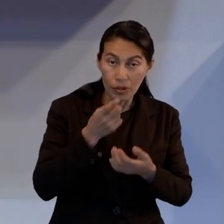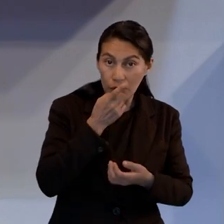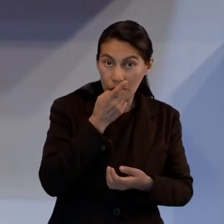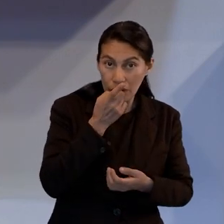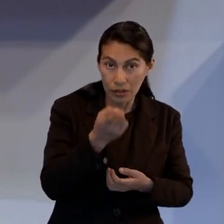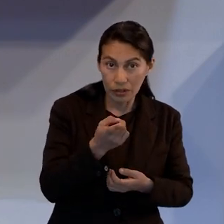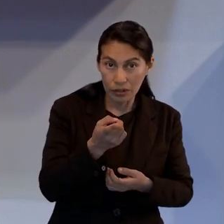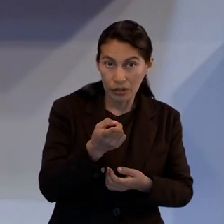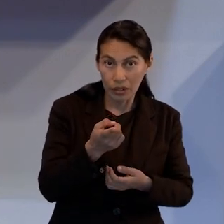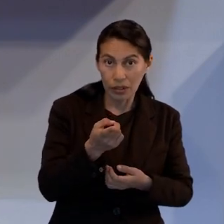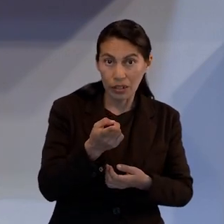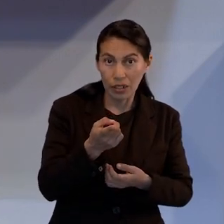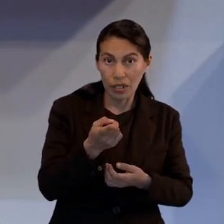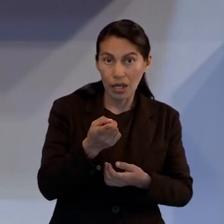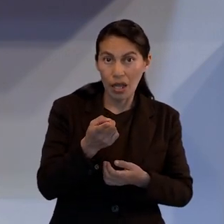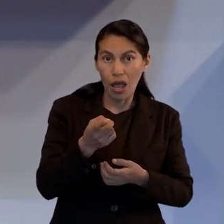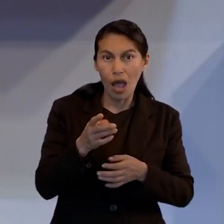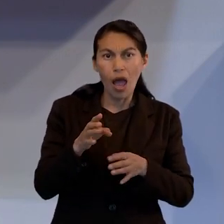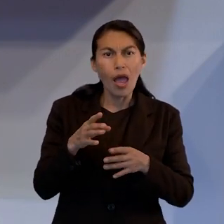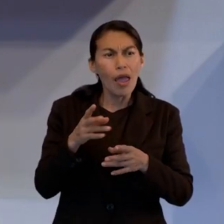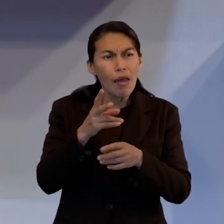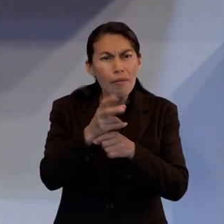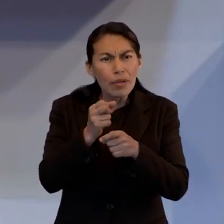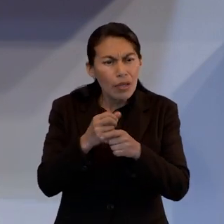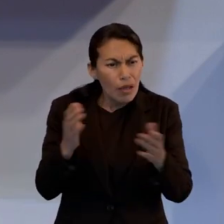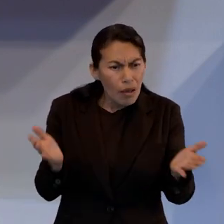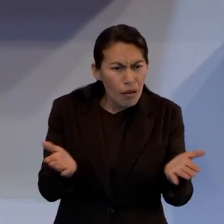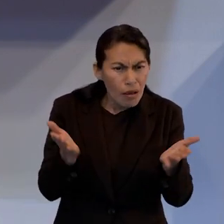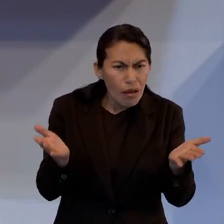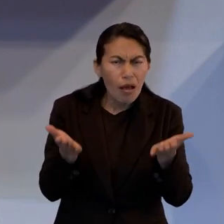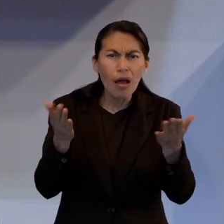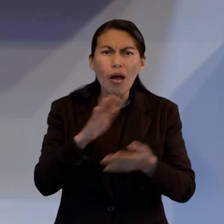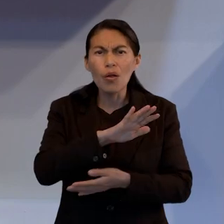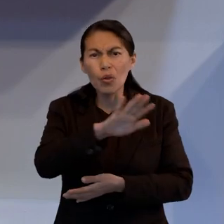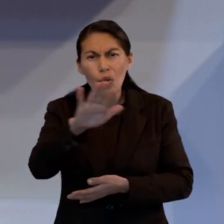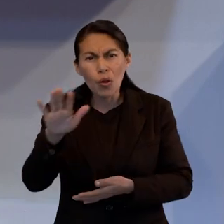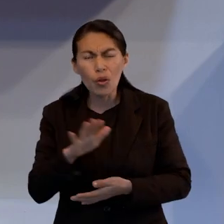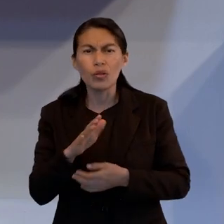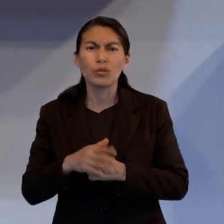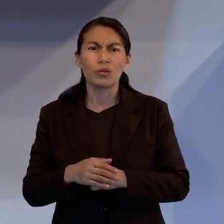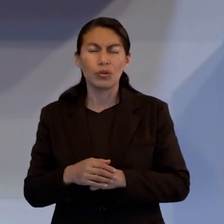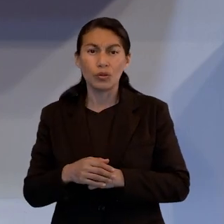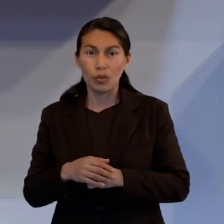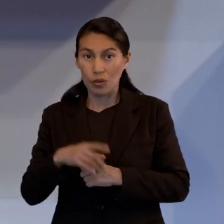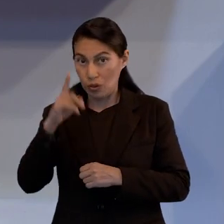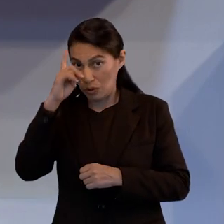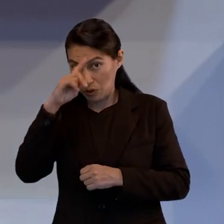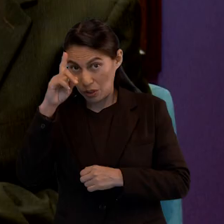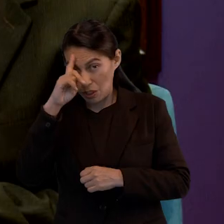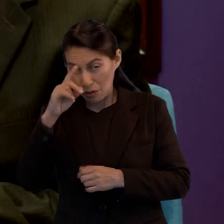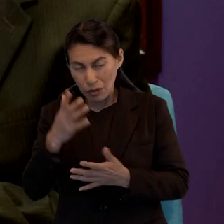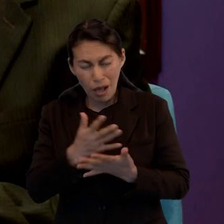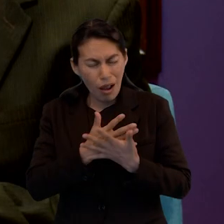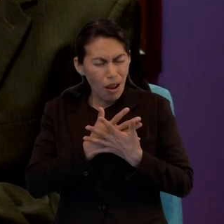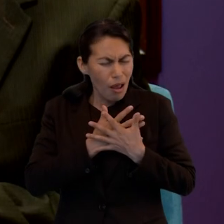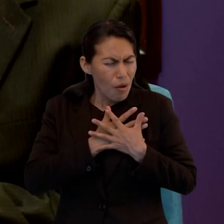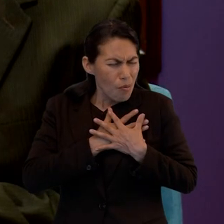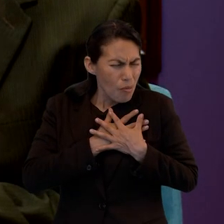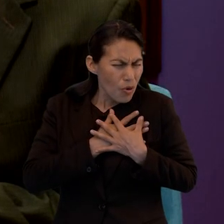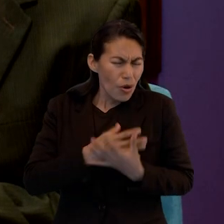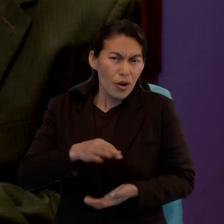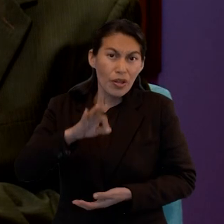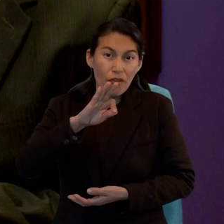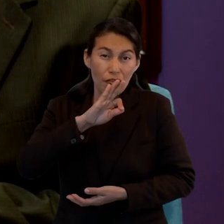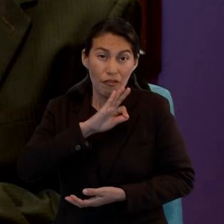acerca de la apostasía y exhortación, y exhortación, y su exhortación al amor